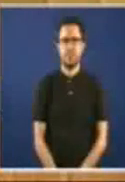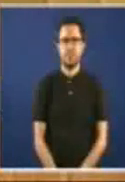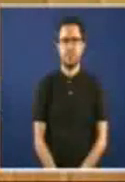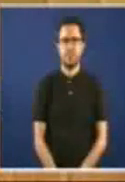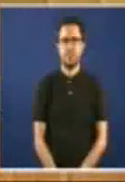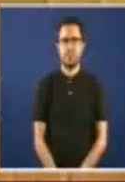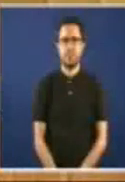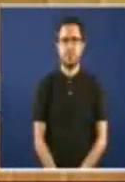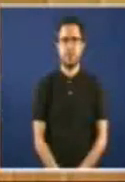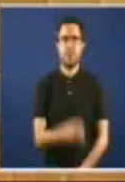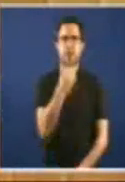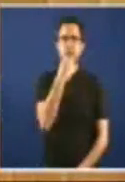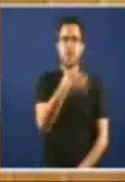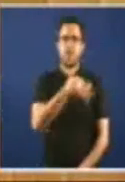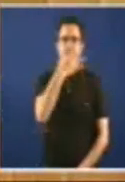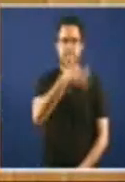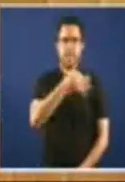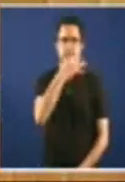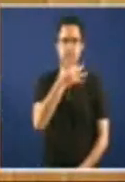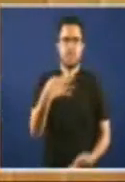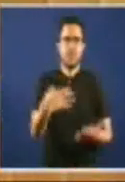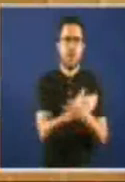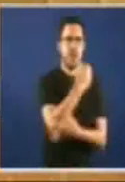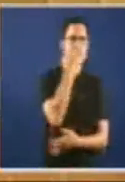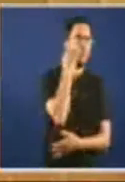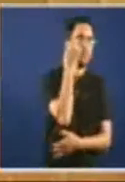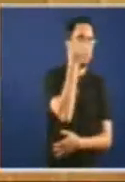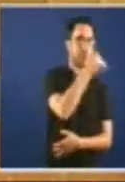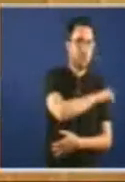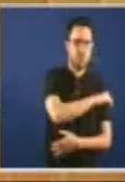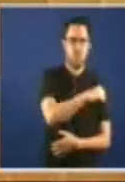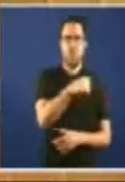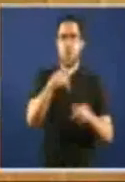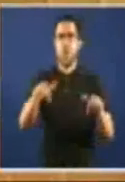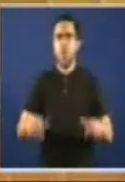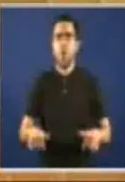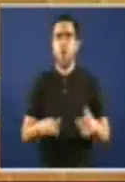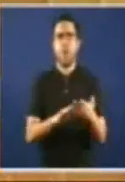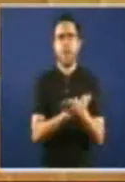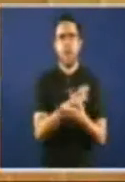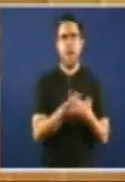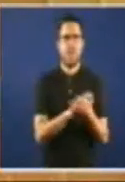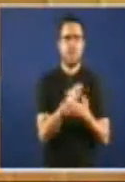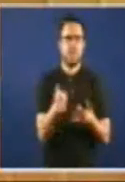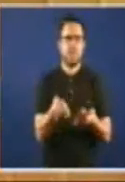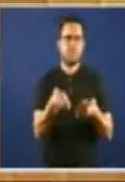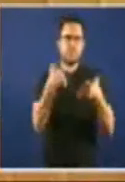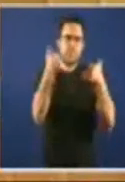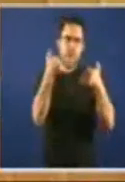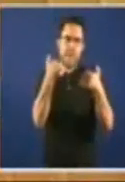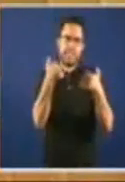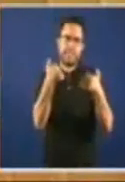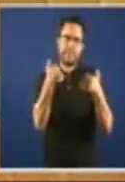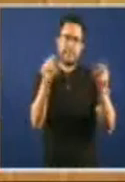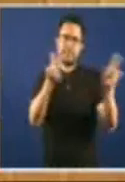Boa tarde a todas e a todos Hoxe vamos a falar máis, unha vez máis, de